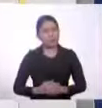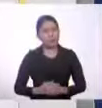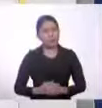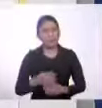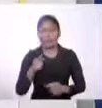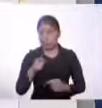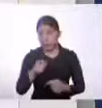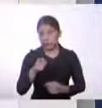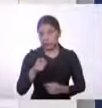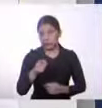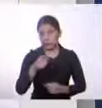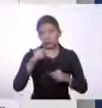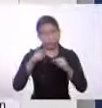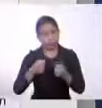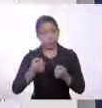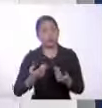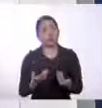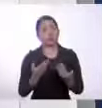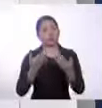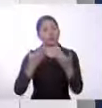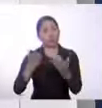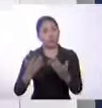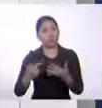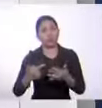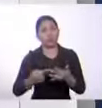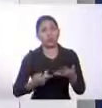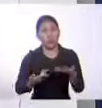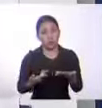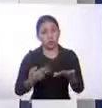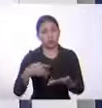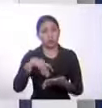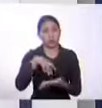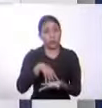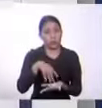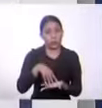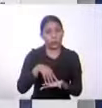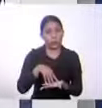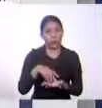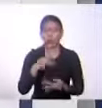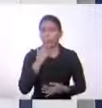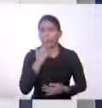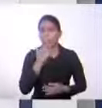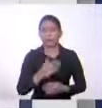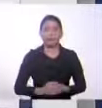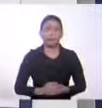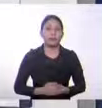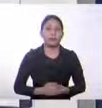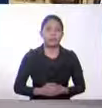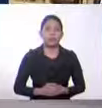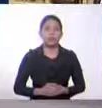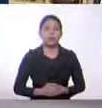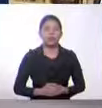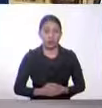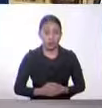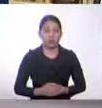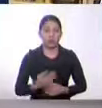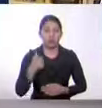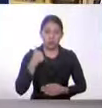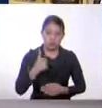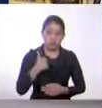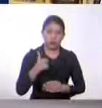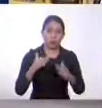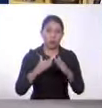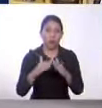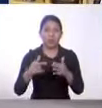servido para poder sustentar los derechos de los pueblos indígenas. Y no vamos a dejar de mencionar los